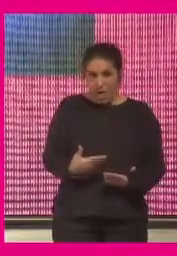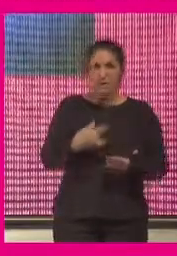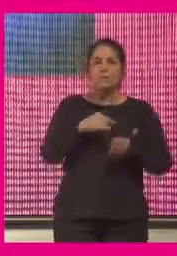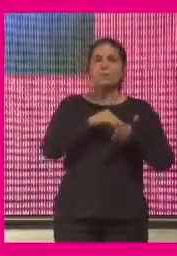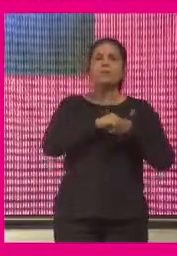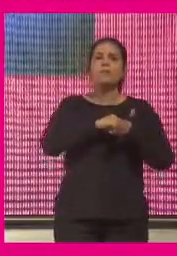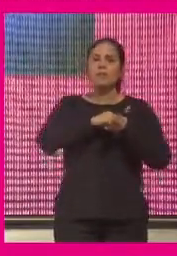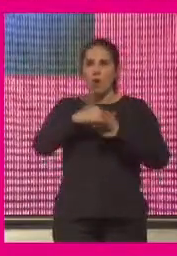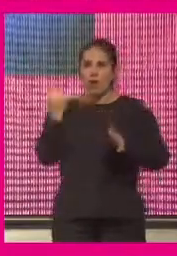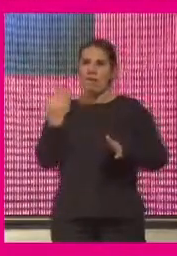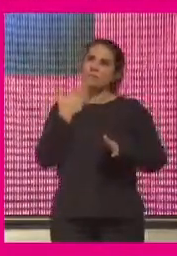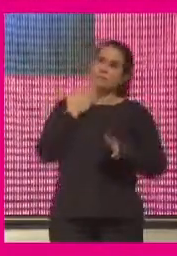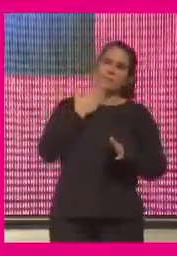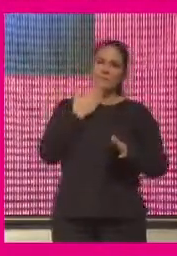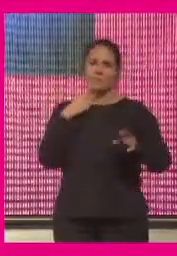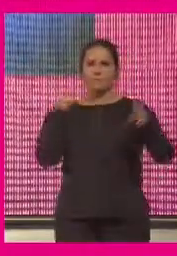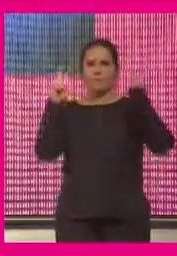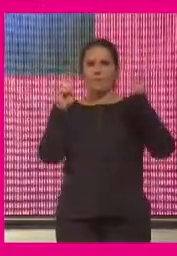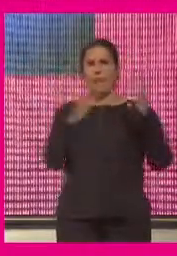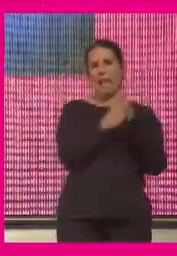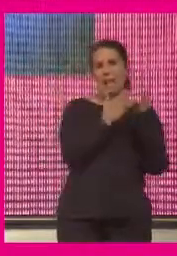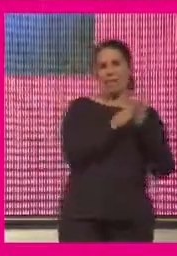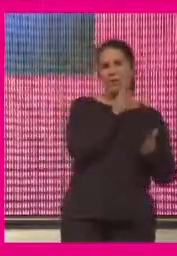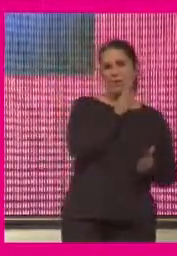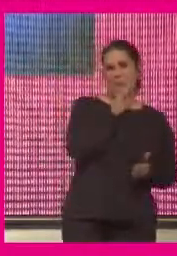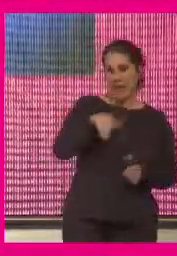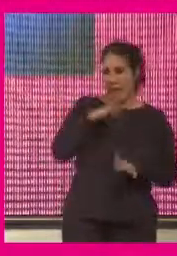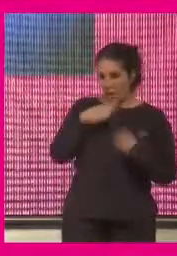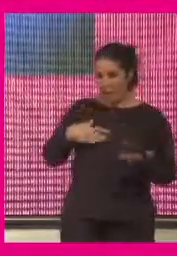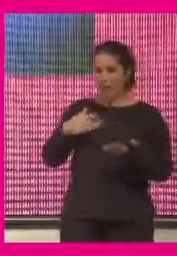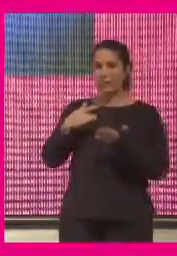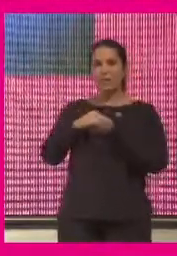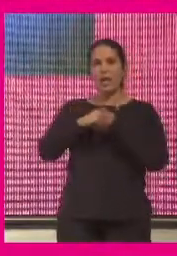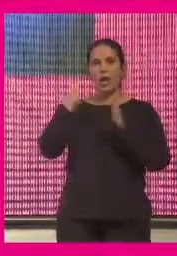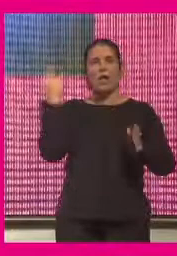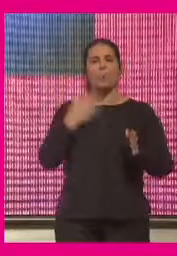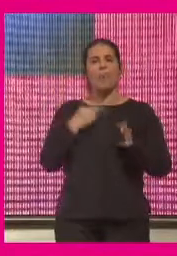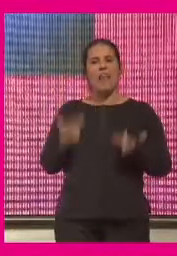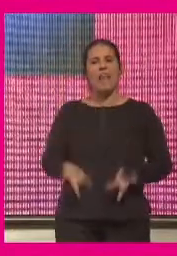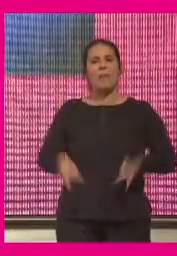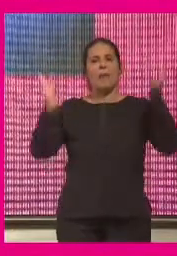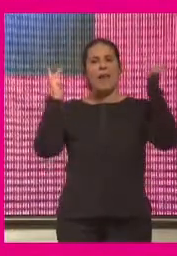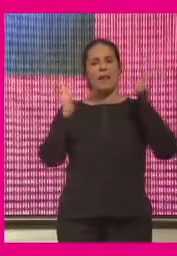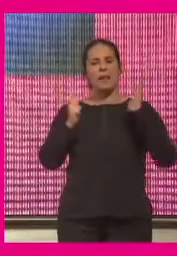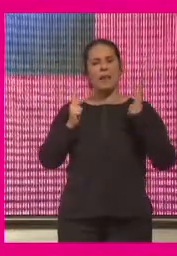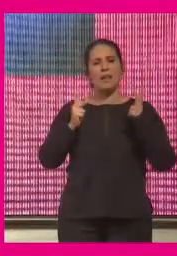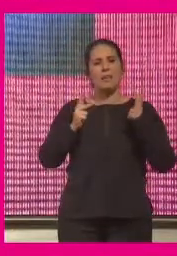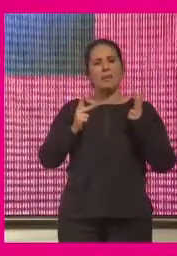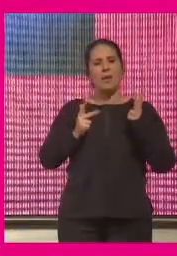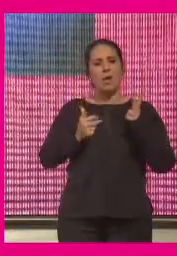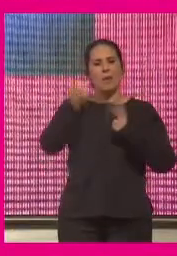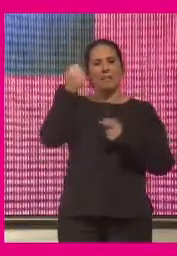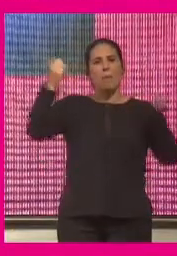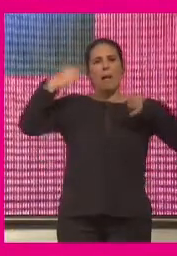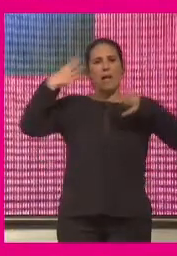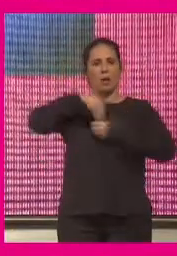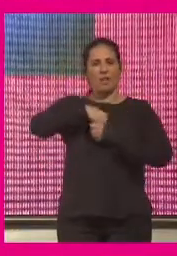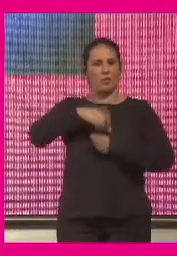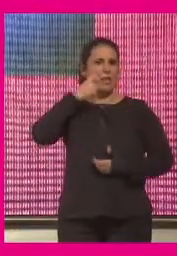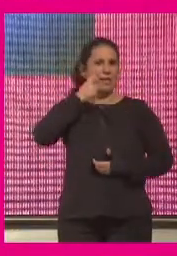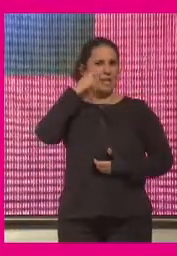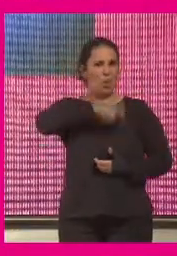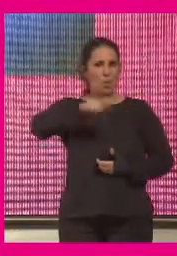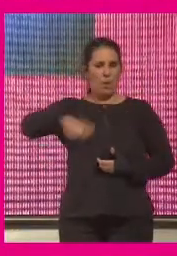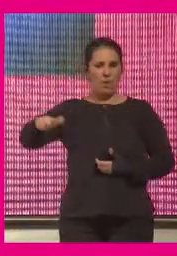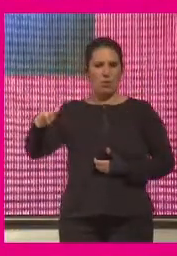tecnología puede ser capaz de liberar como decía Ortega la parte más mágica que hay en el ser humano la